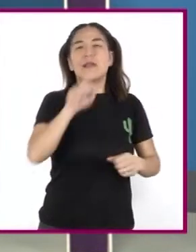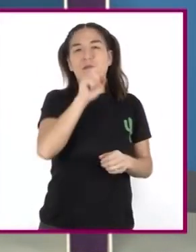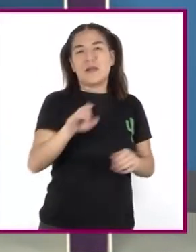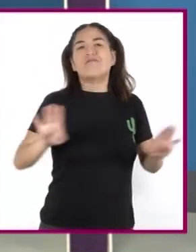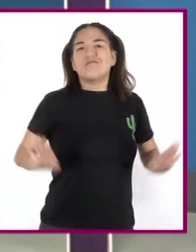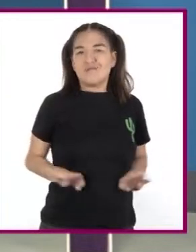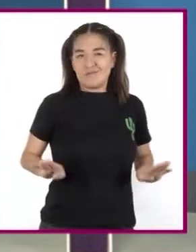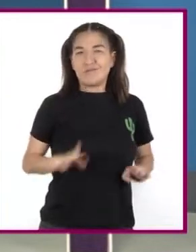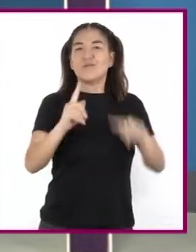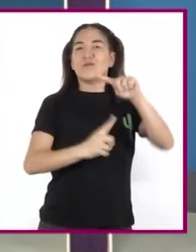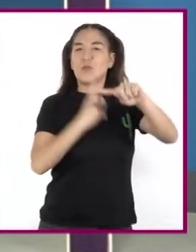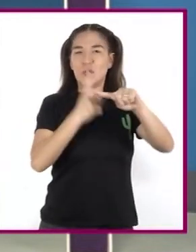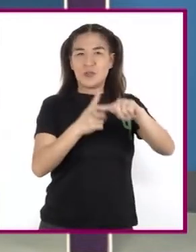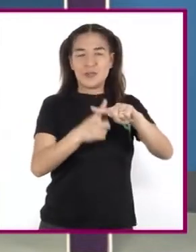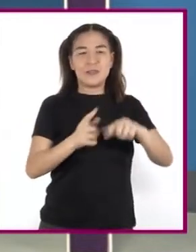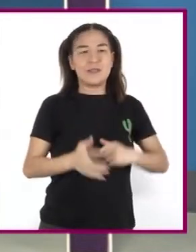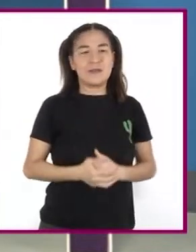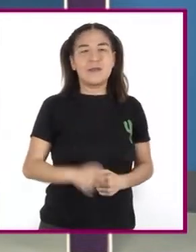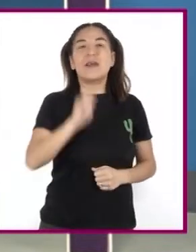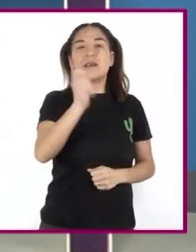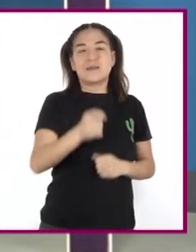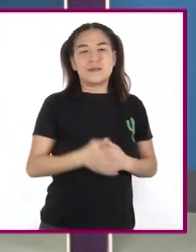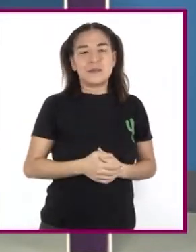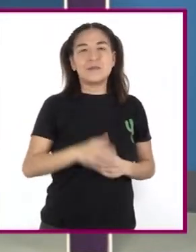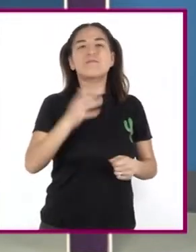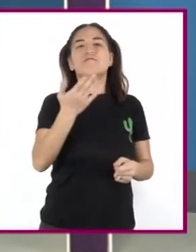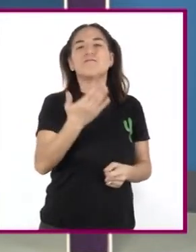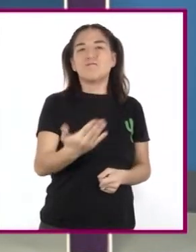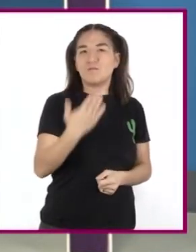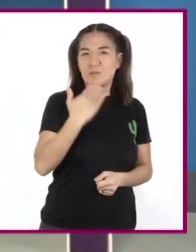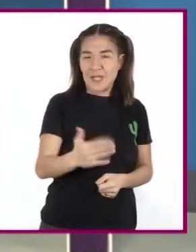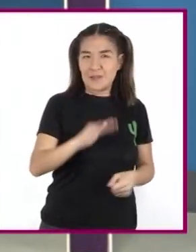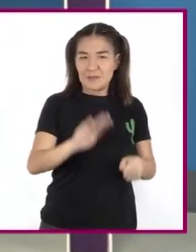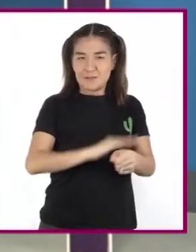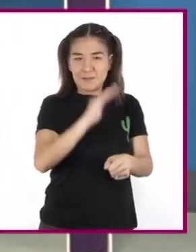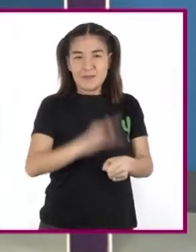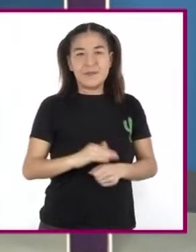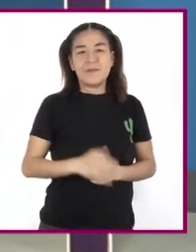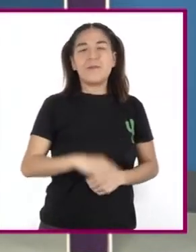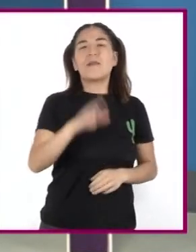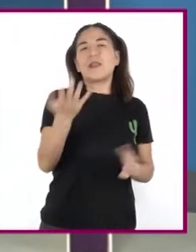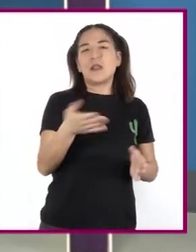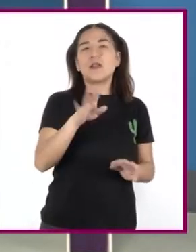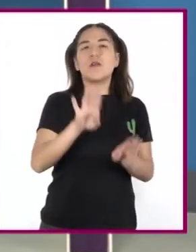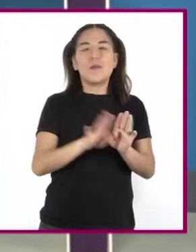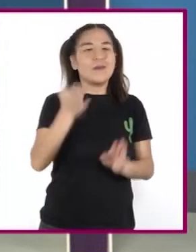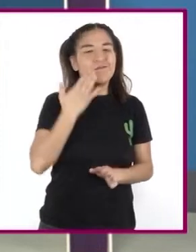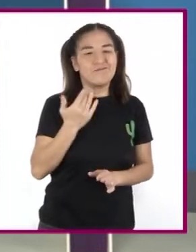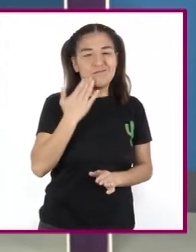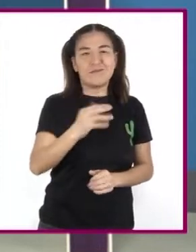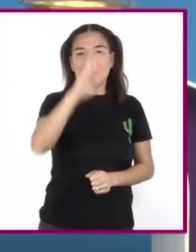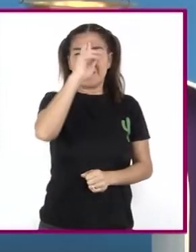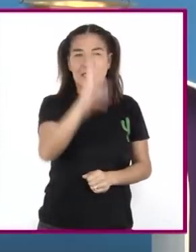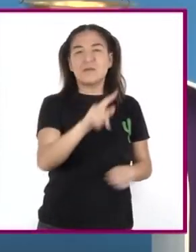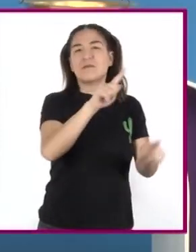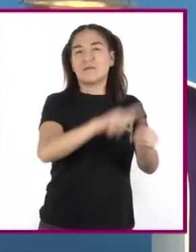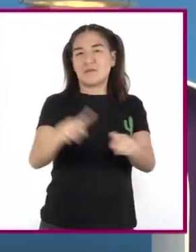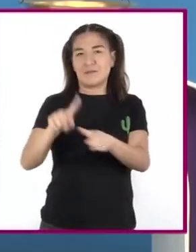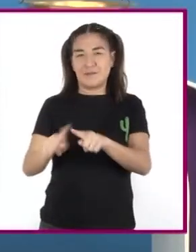Positivas Tales como La asertividad El aprecio Y el respeto A la diversidad